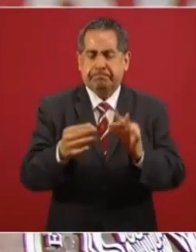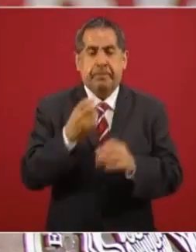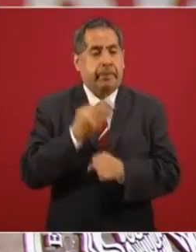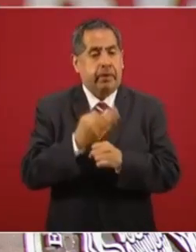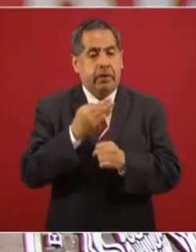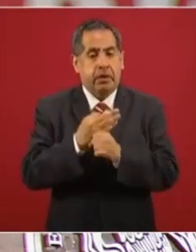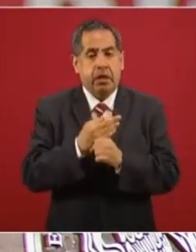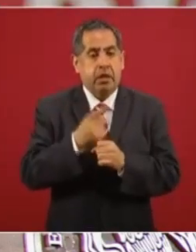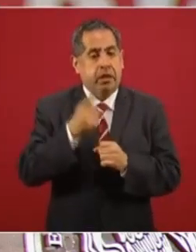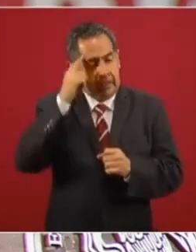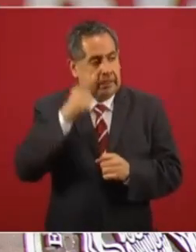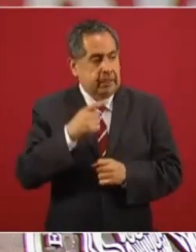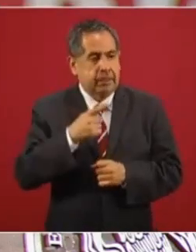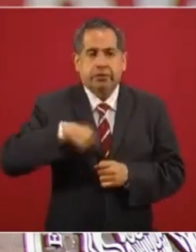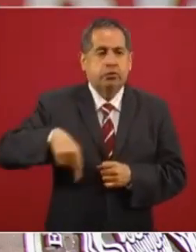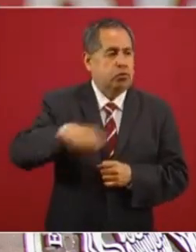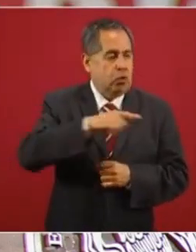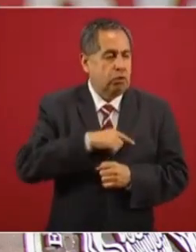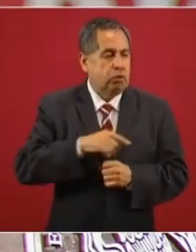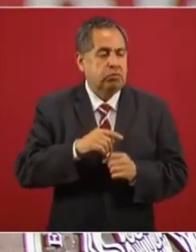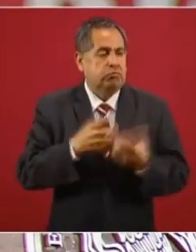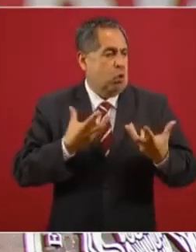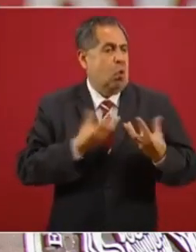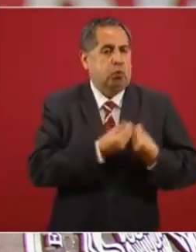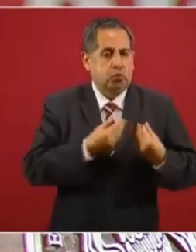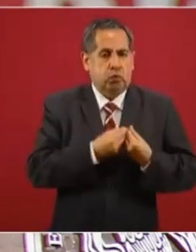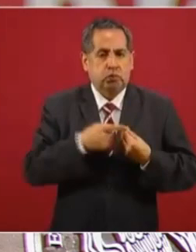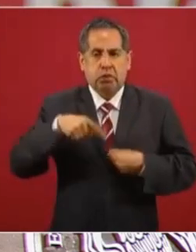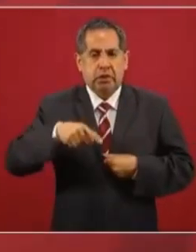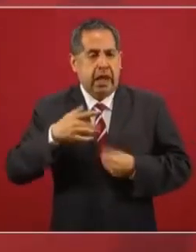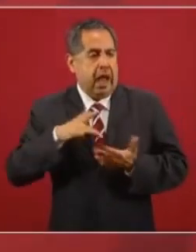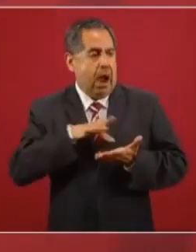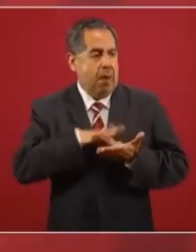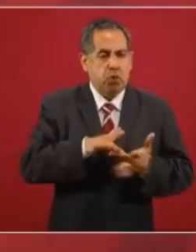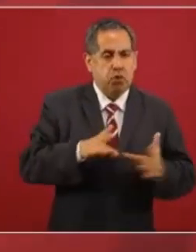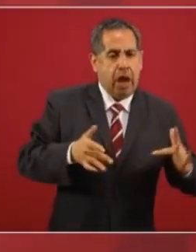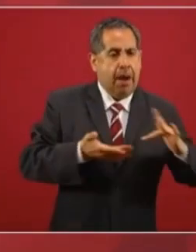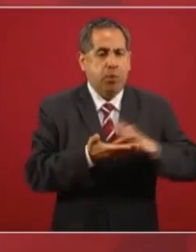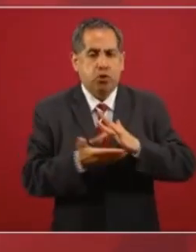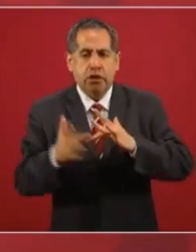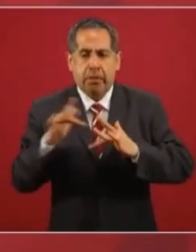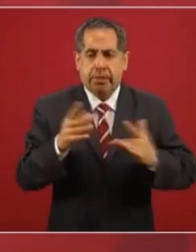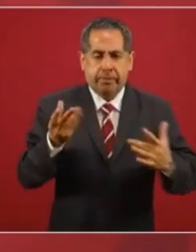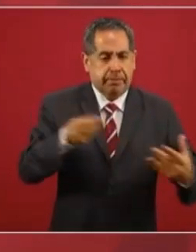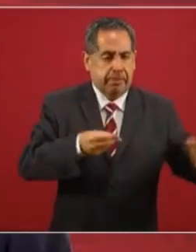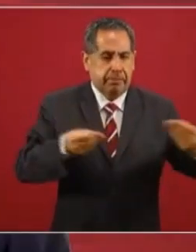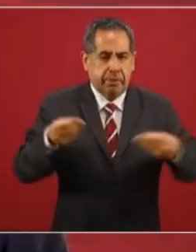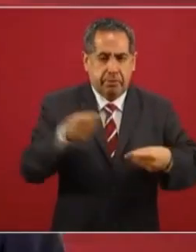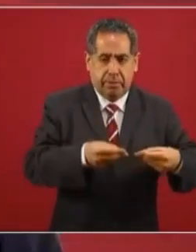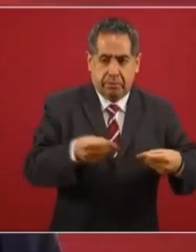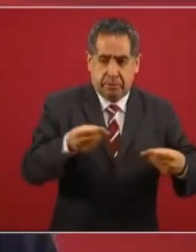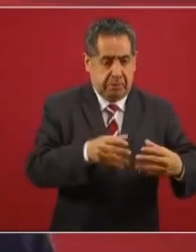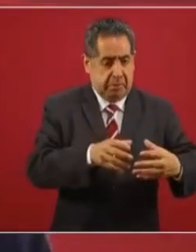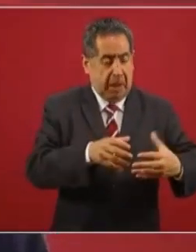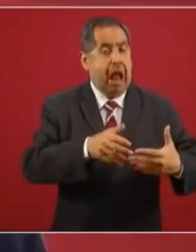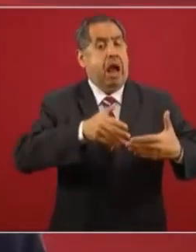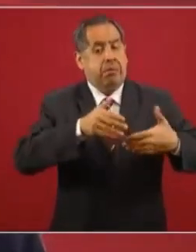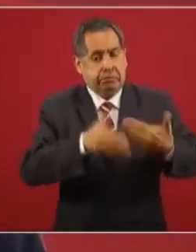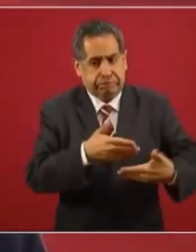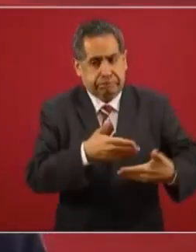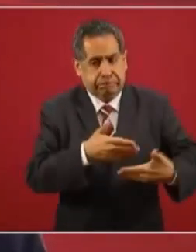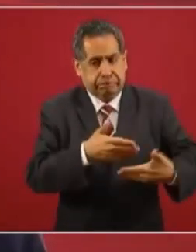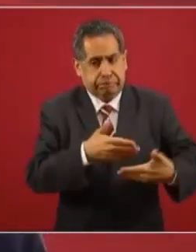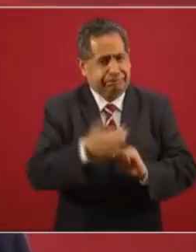un proyecto de riesgo compartido, donde todos estamos poniendo un poquito de nuestra parte para lograr acelerar el proceso